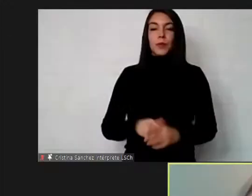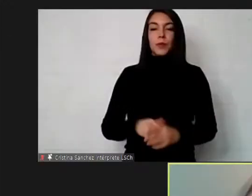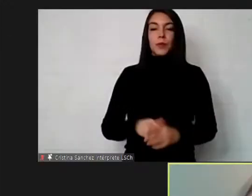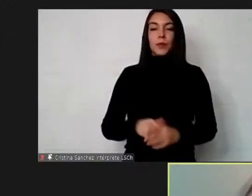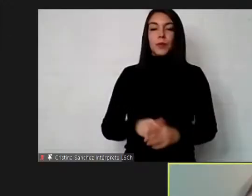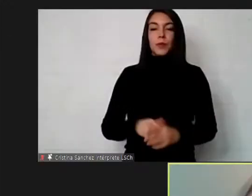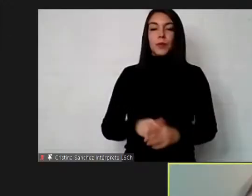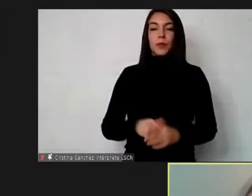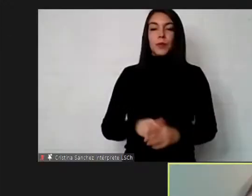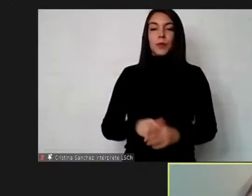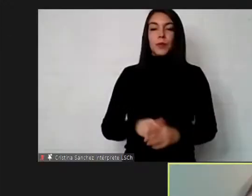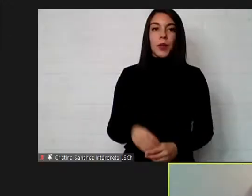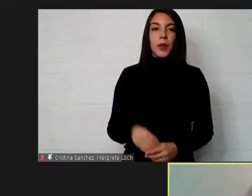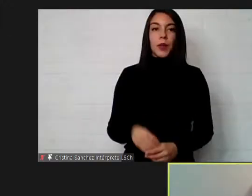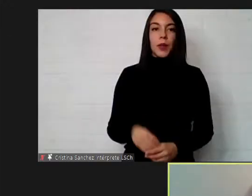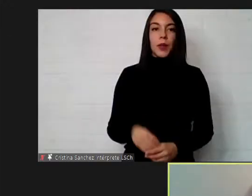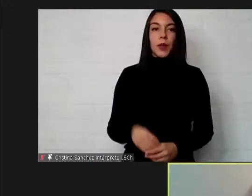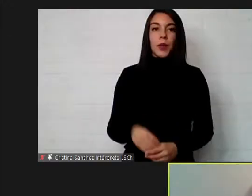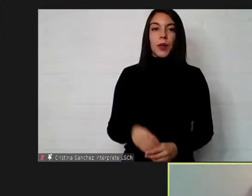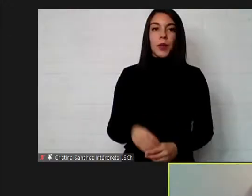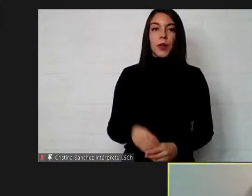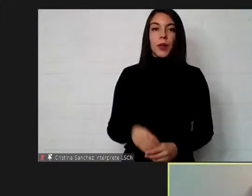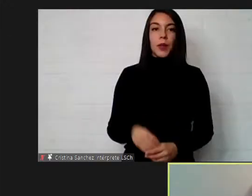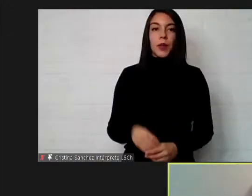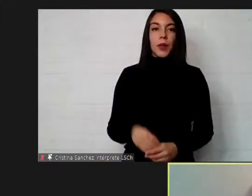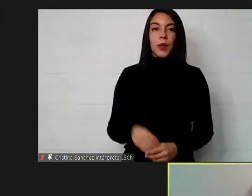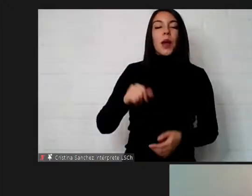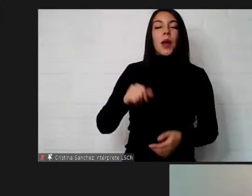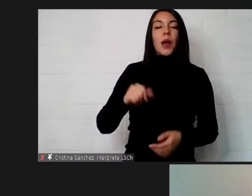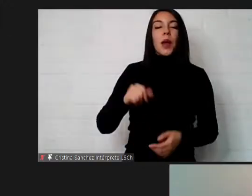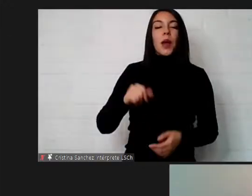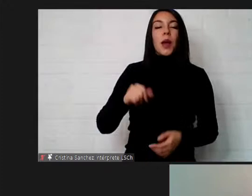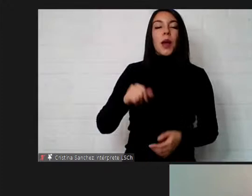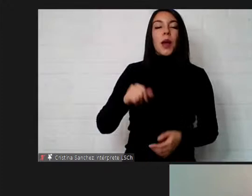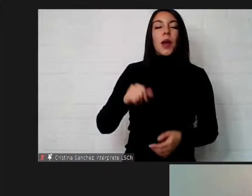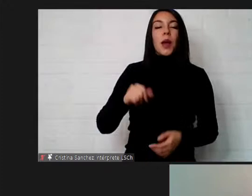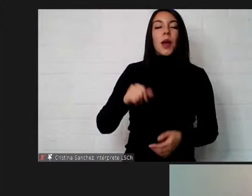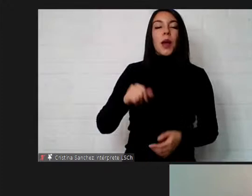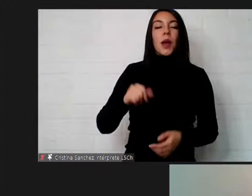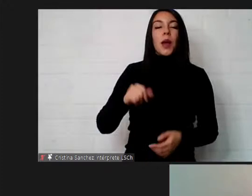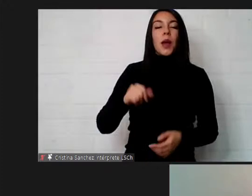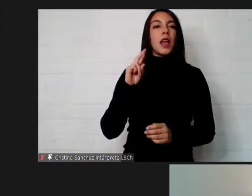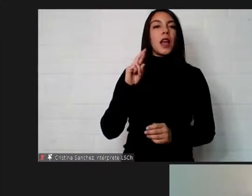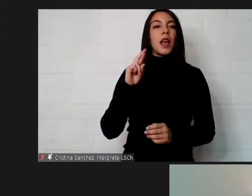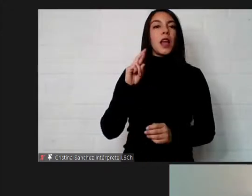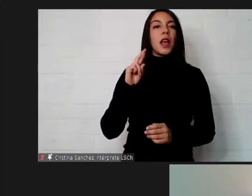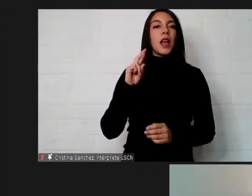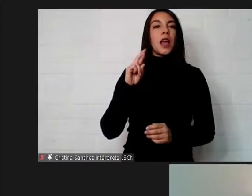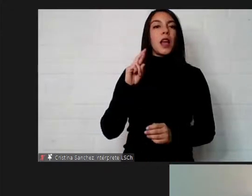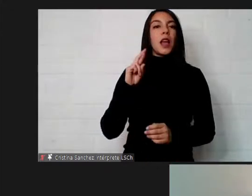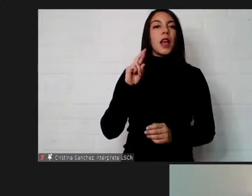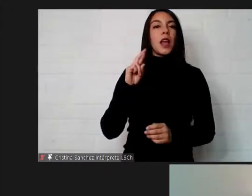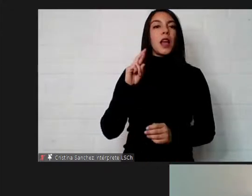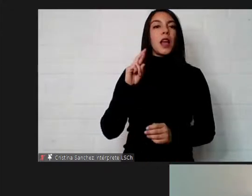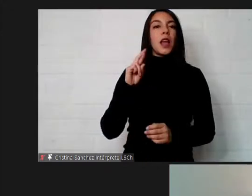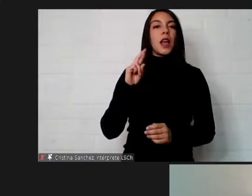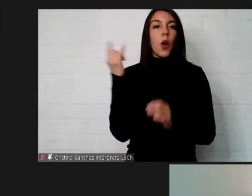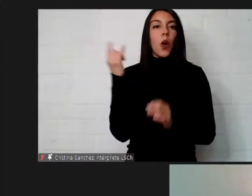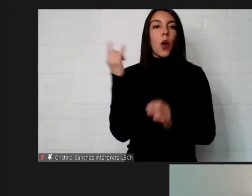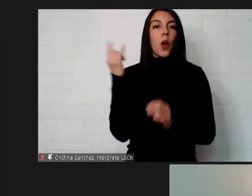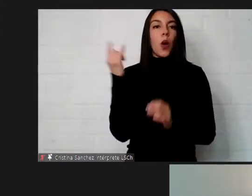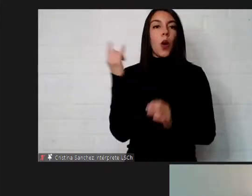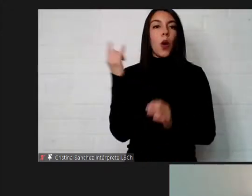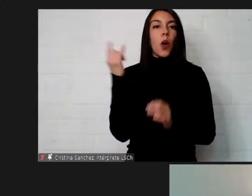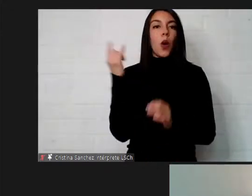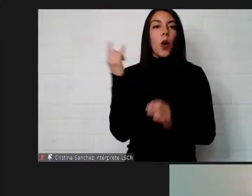Bienvenida Georgina García. gracias, muchas gracias Carol. Muchas gracias a la Universidad de O